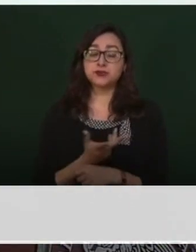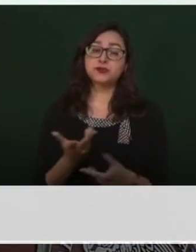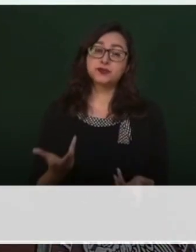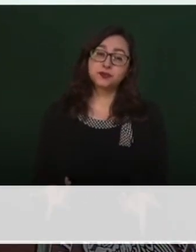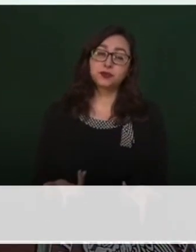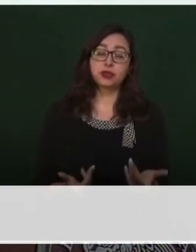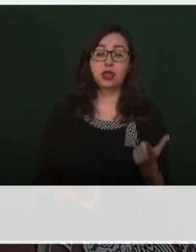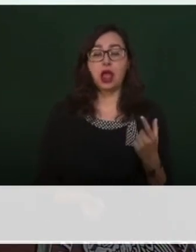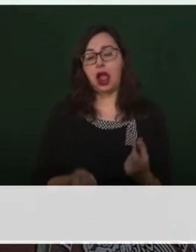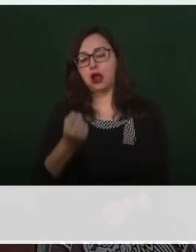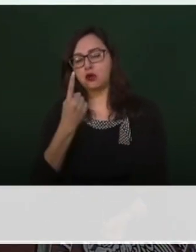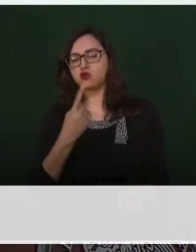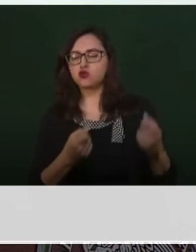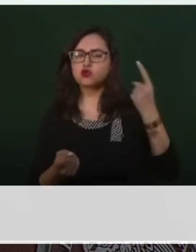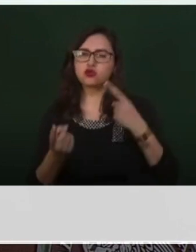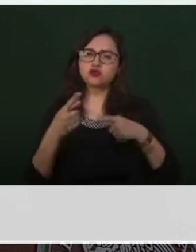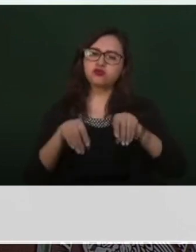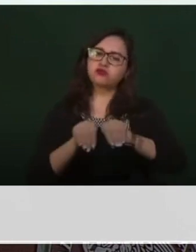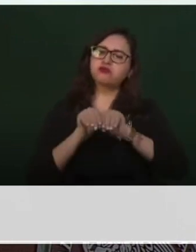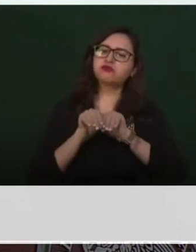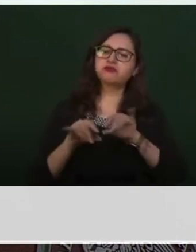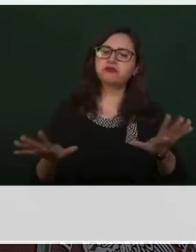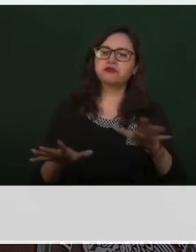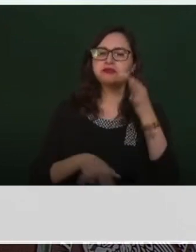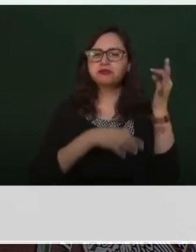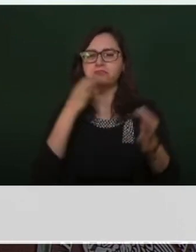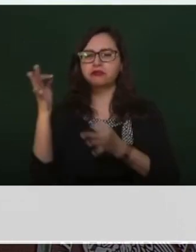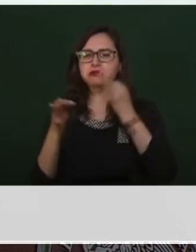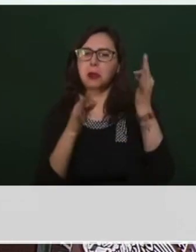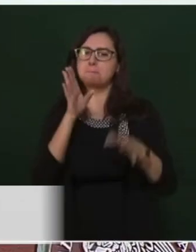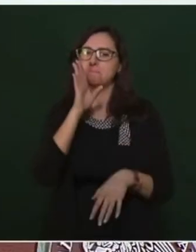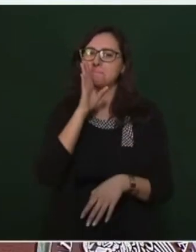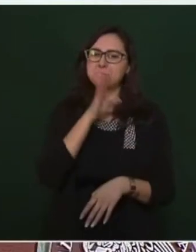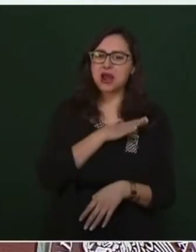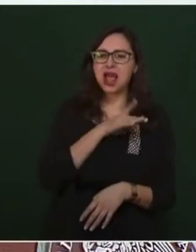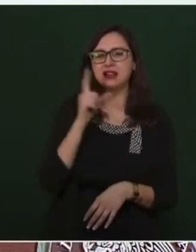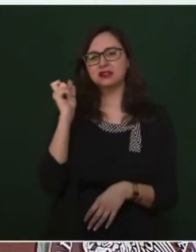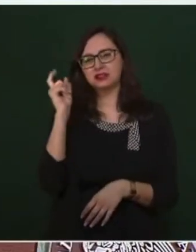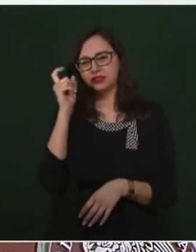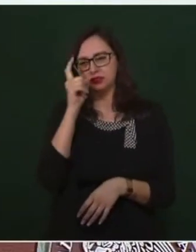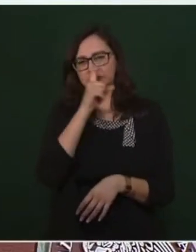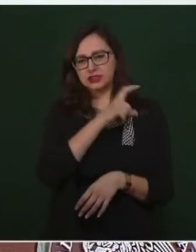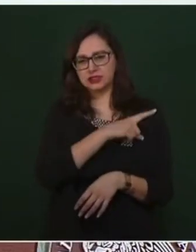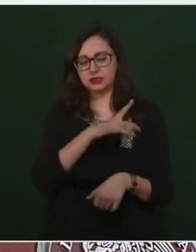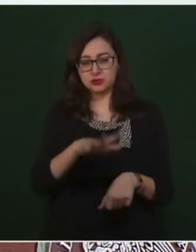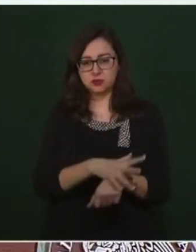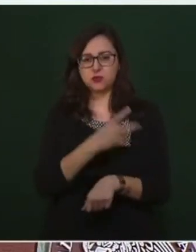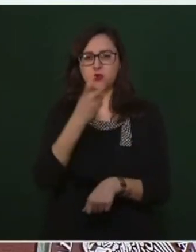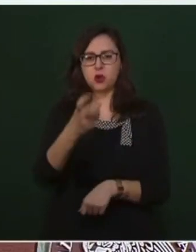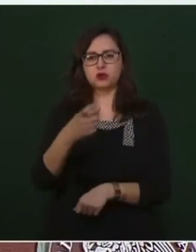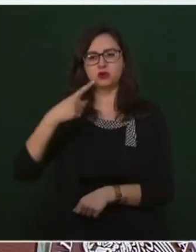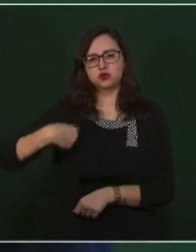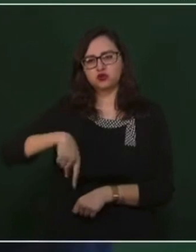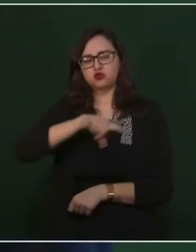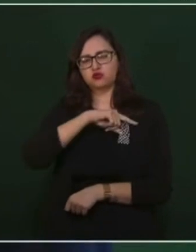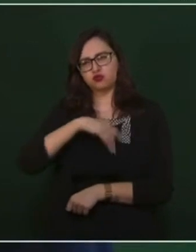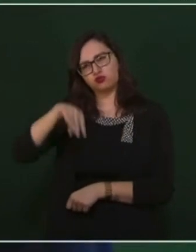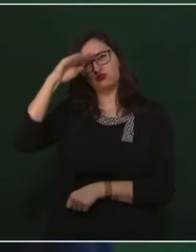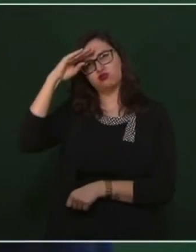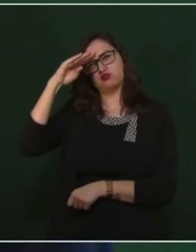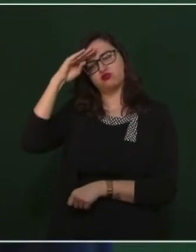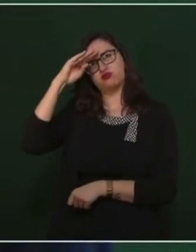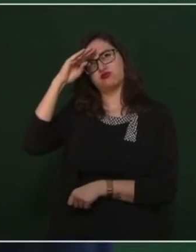desinformación y polémica y por eso consideramos importante